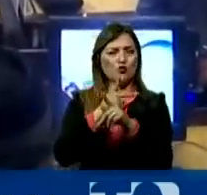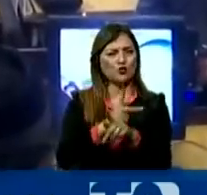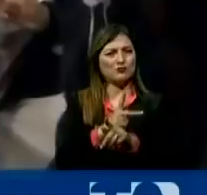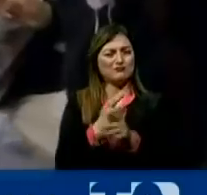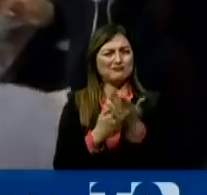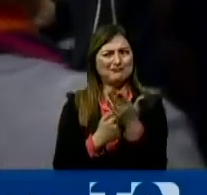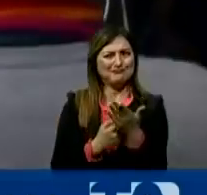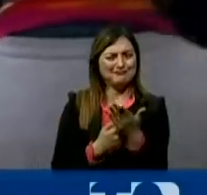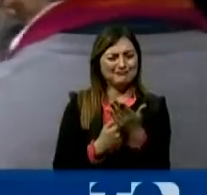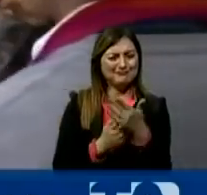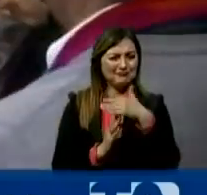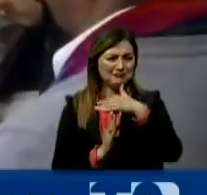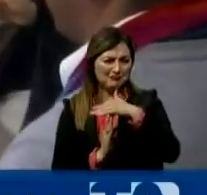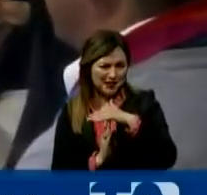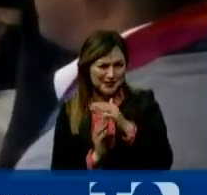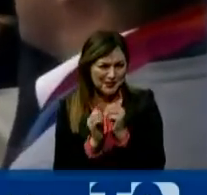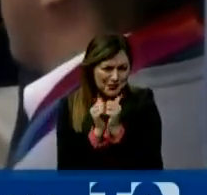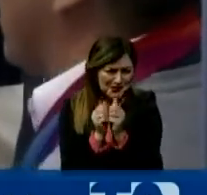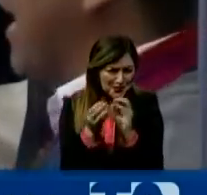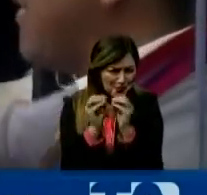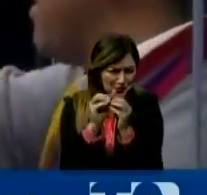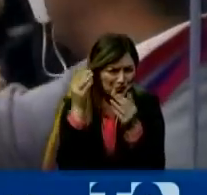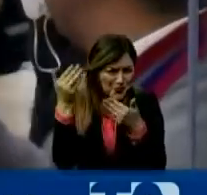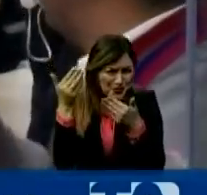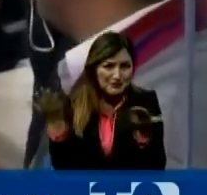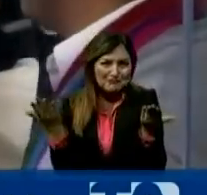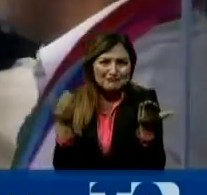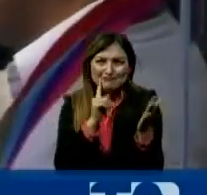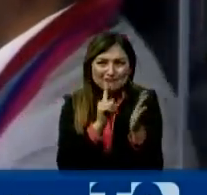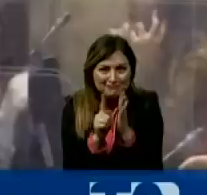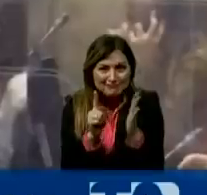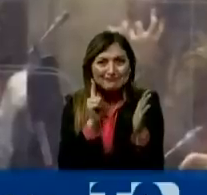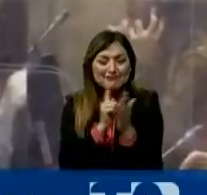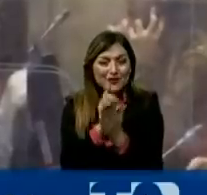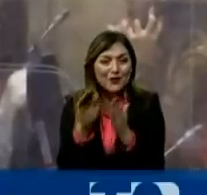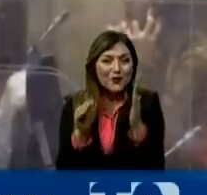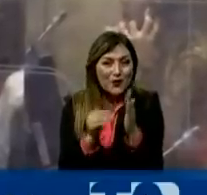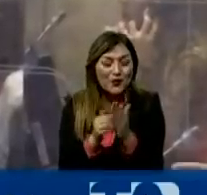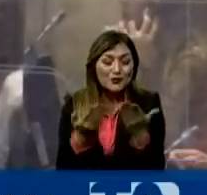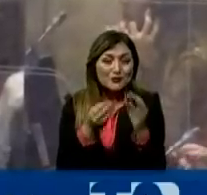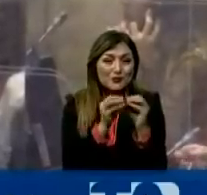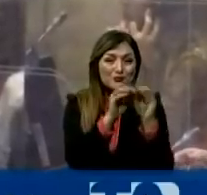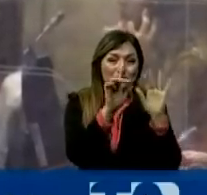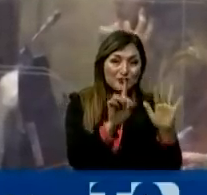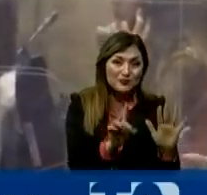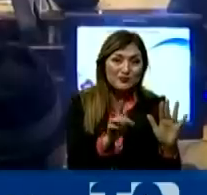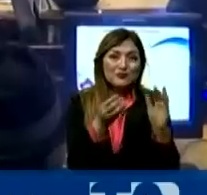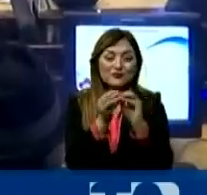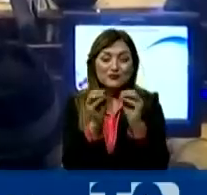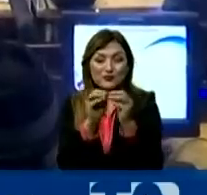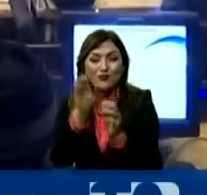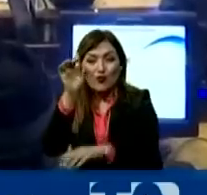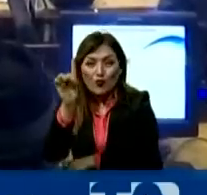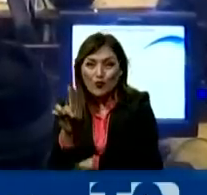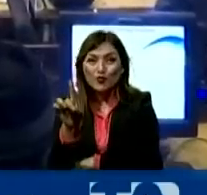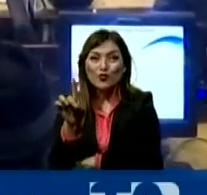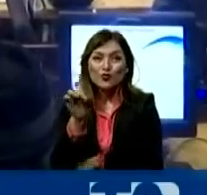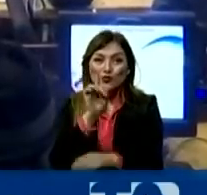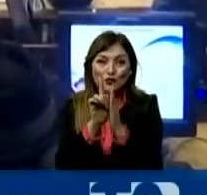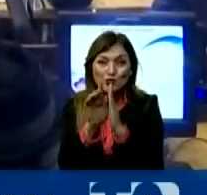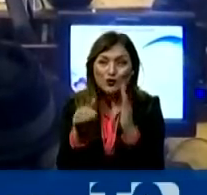restablecer esa unidad cuando de por medio hay denuncias formuladas en su contra por el Partido Social Cristiano por la bancada de UNES?